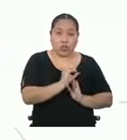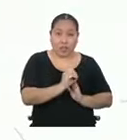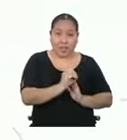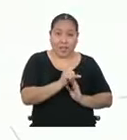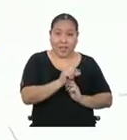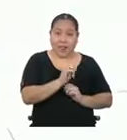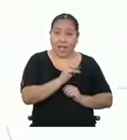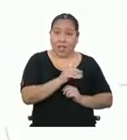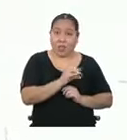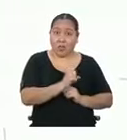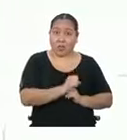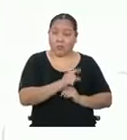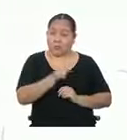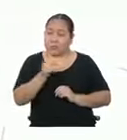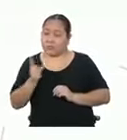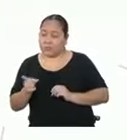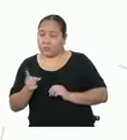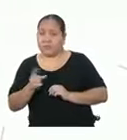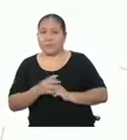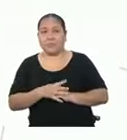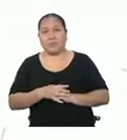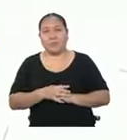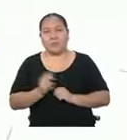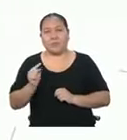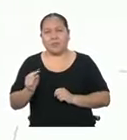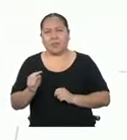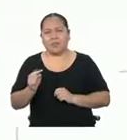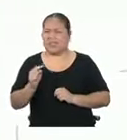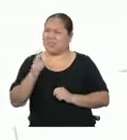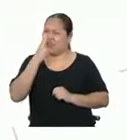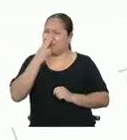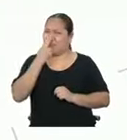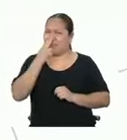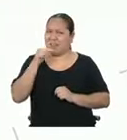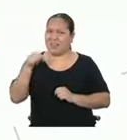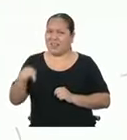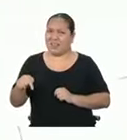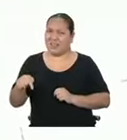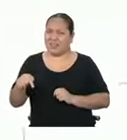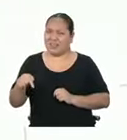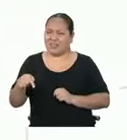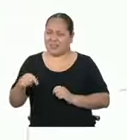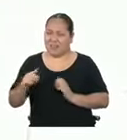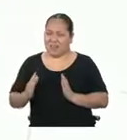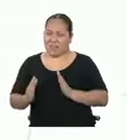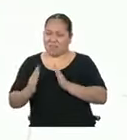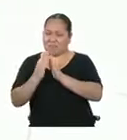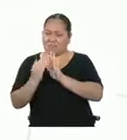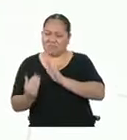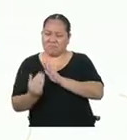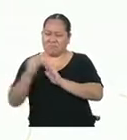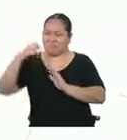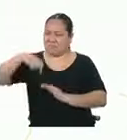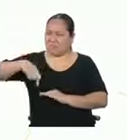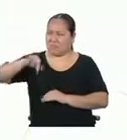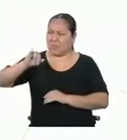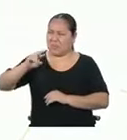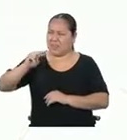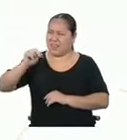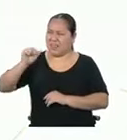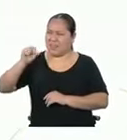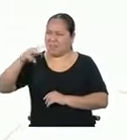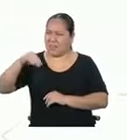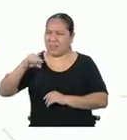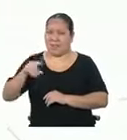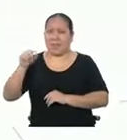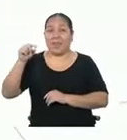Y esa otra del costado está bien peculiar. No sabía que una pirámide podría ser así. Claro que sí.